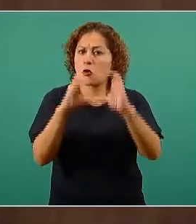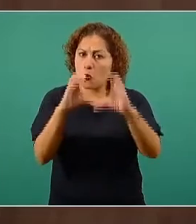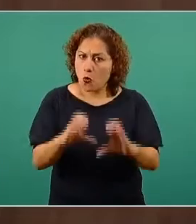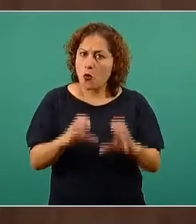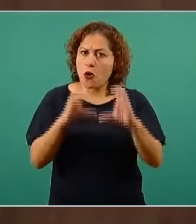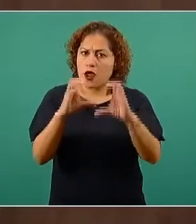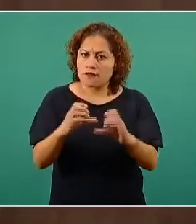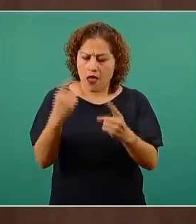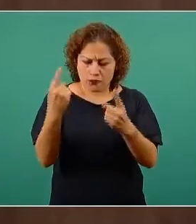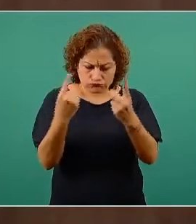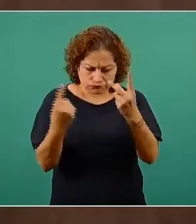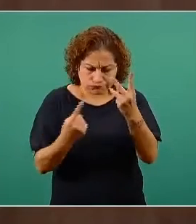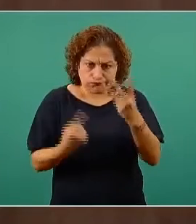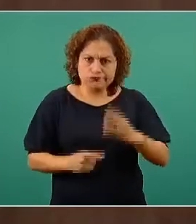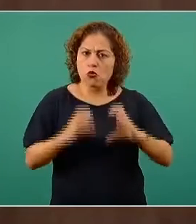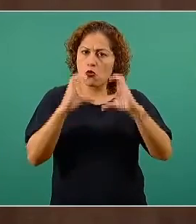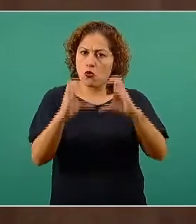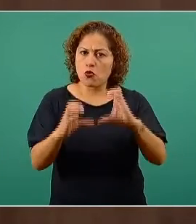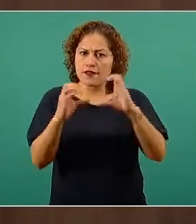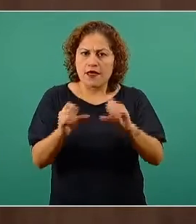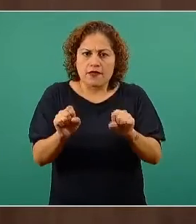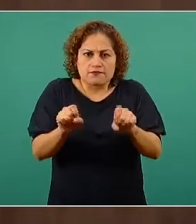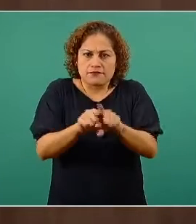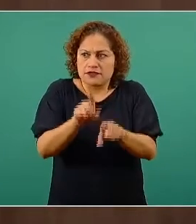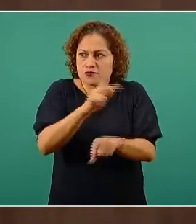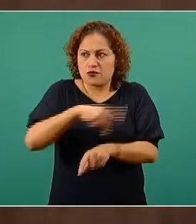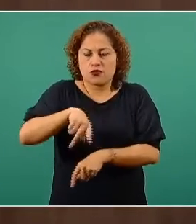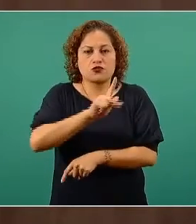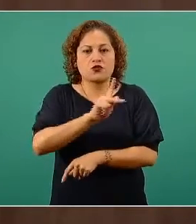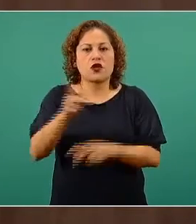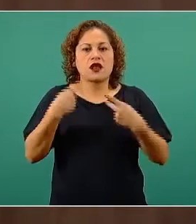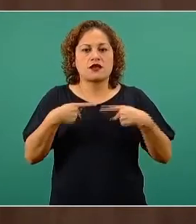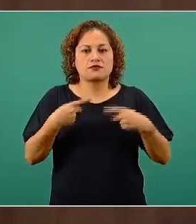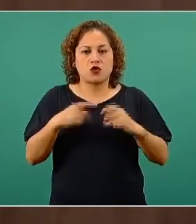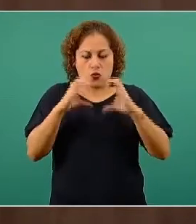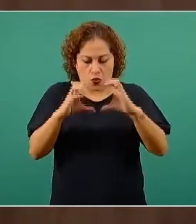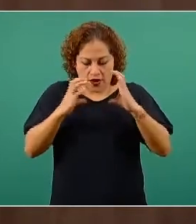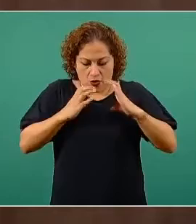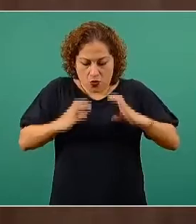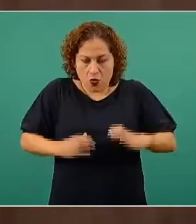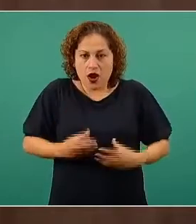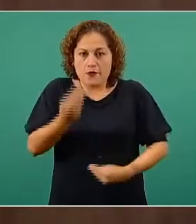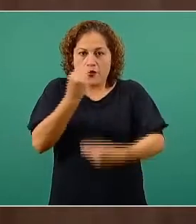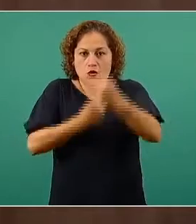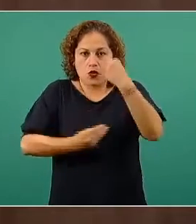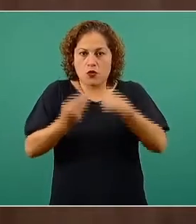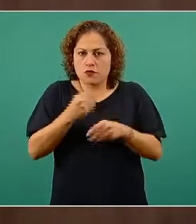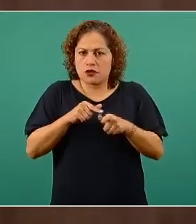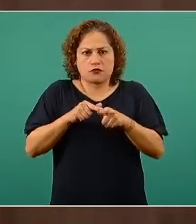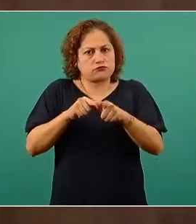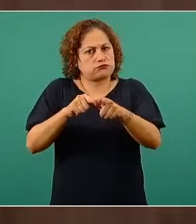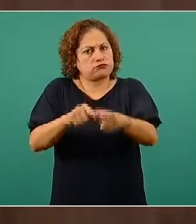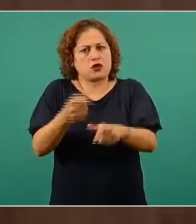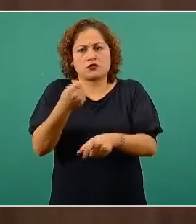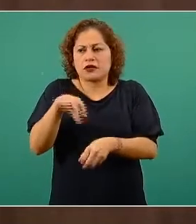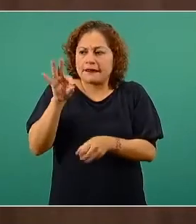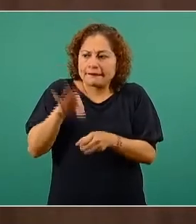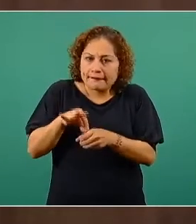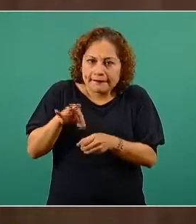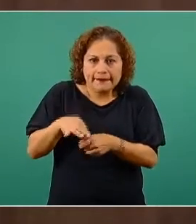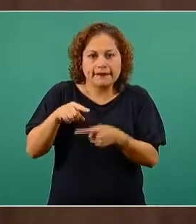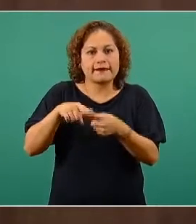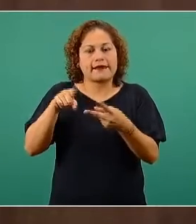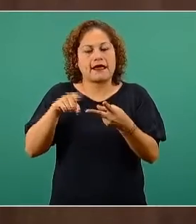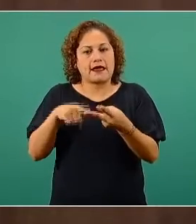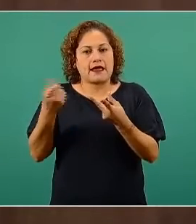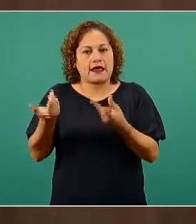prevenciones. Que se cuiden a ellos mismos. Su organismo. Su alimentación. No. Que sigamos con nuestros pesitos y con nuestras